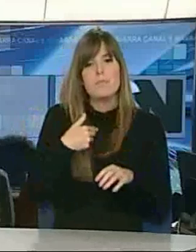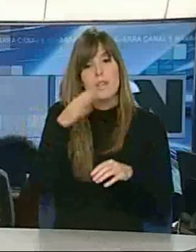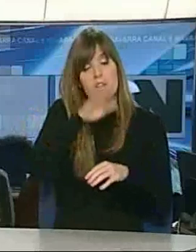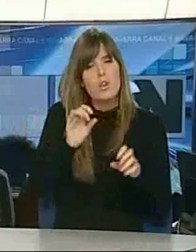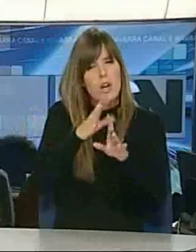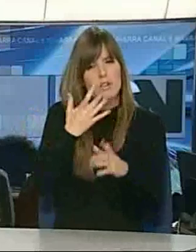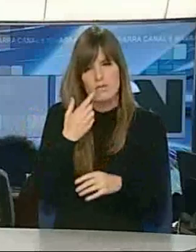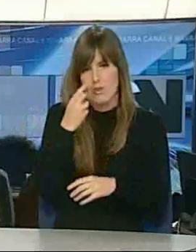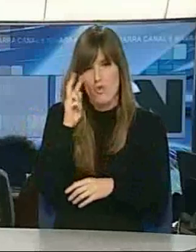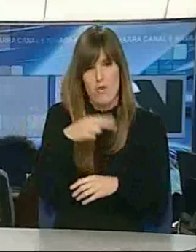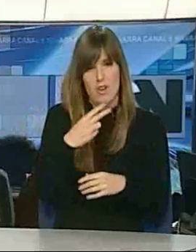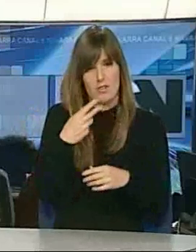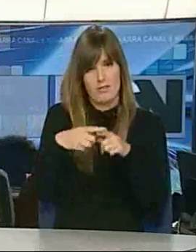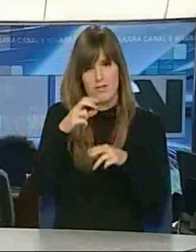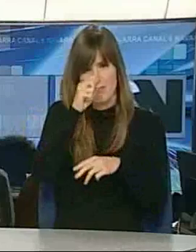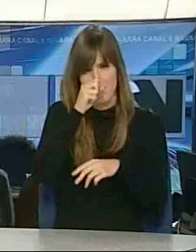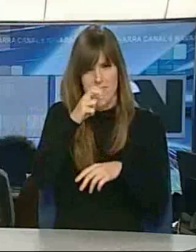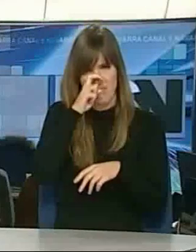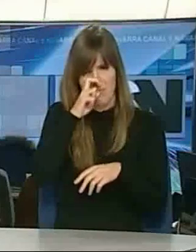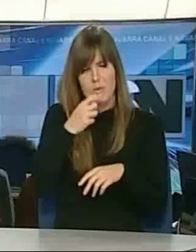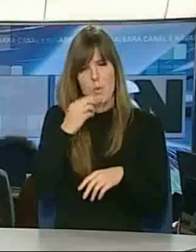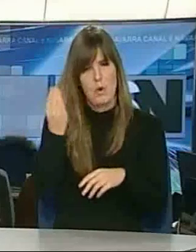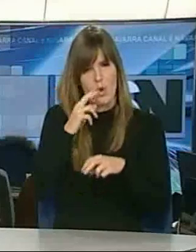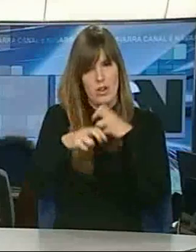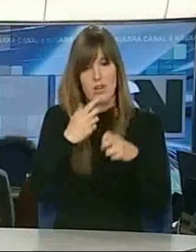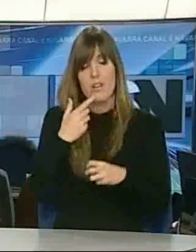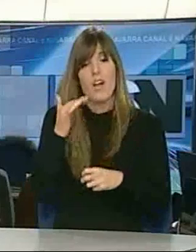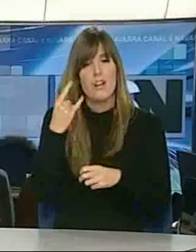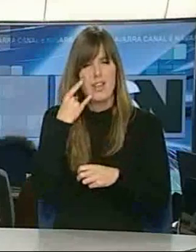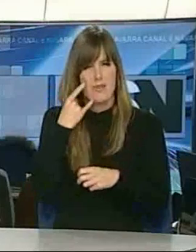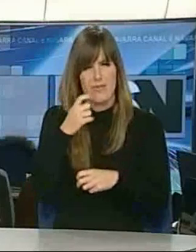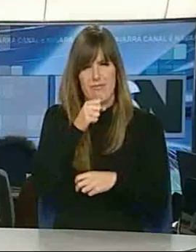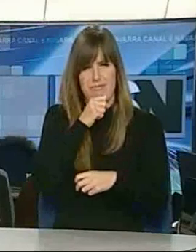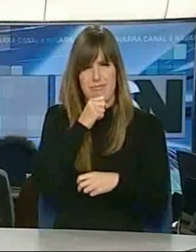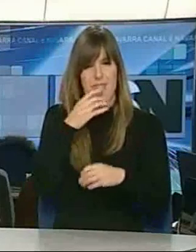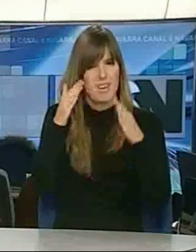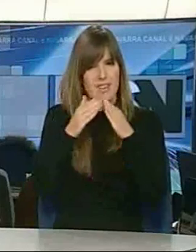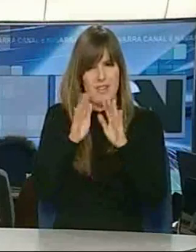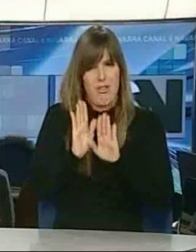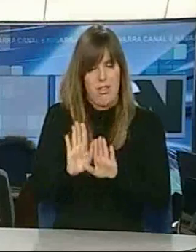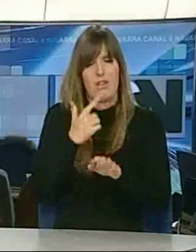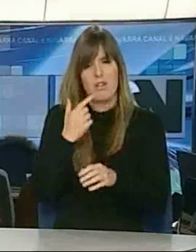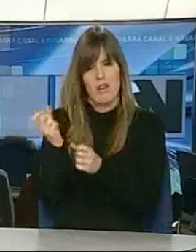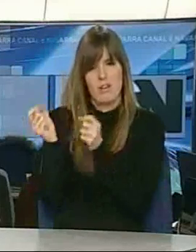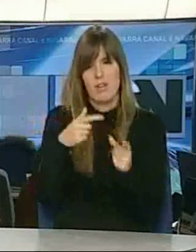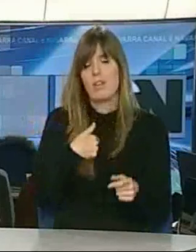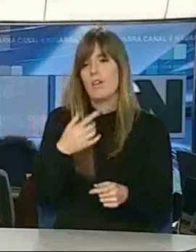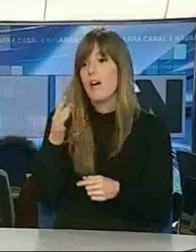claro que cuando algo no sirve, lo mejor es reciclarlo. Joaquín ha venido con un viejo aparato que ya nadie usa en casa. Un